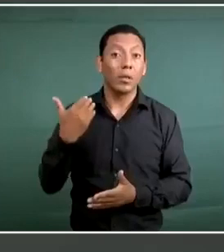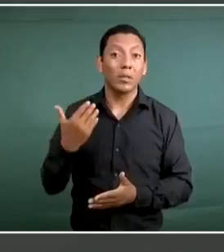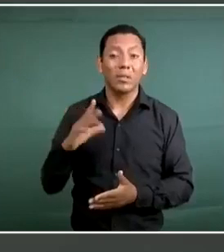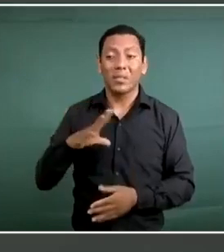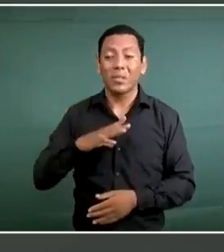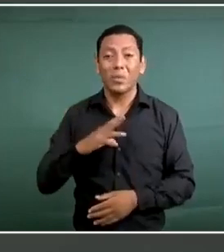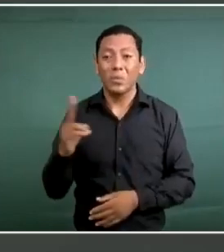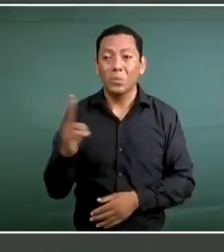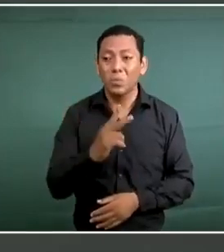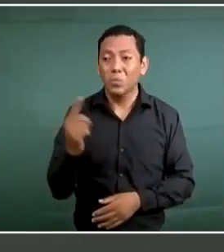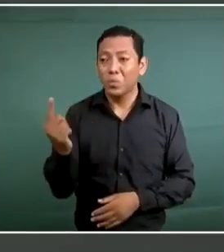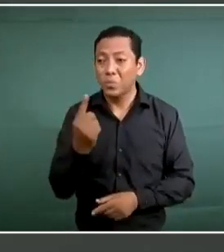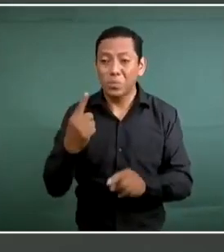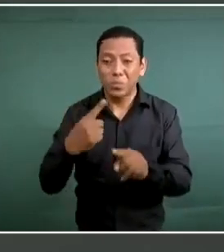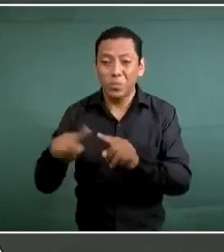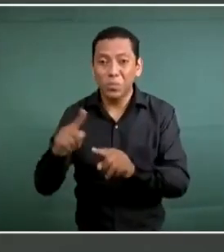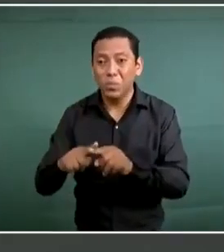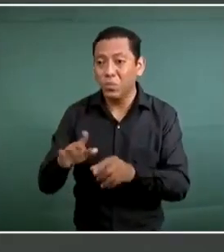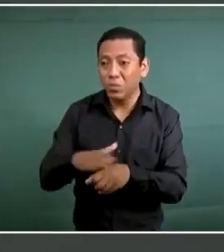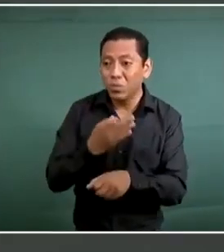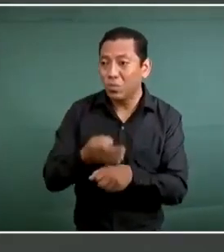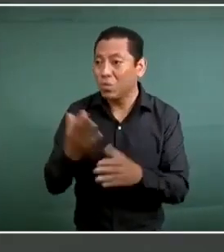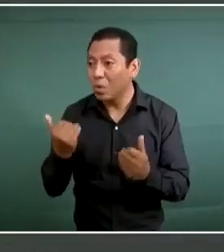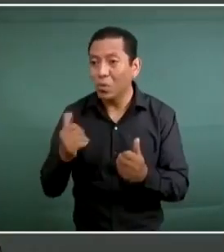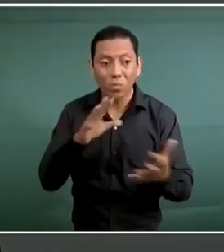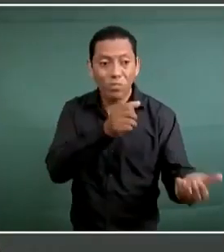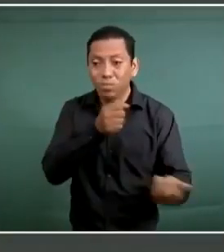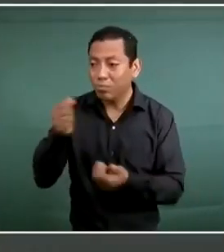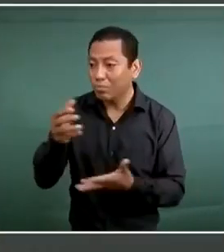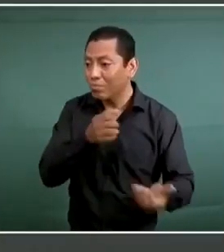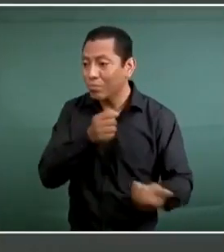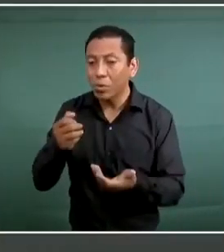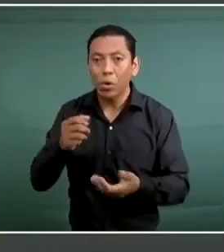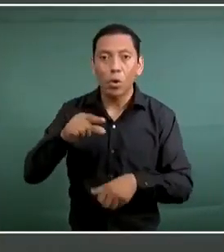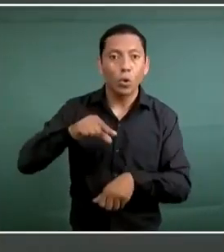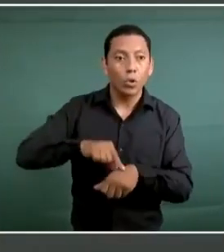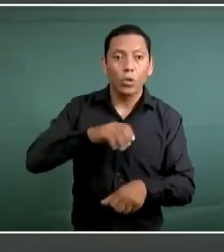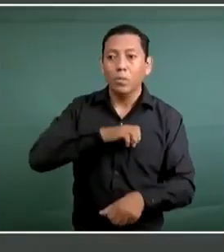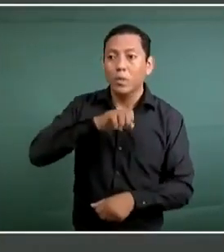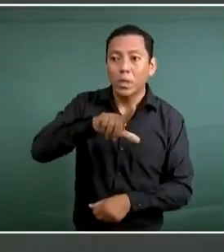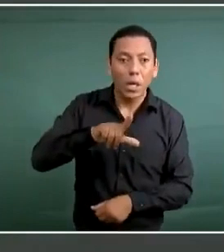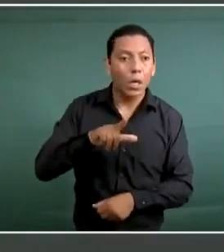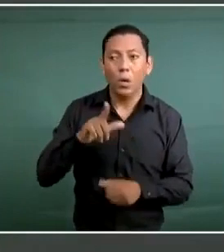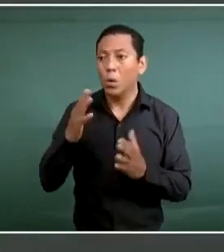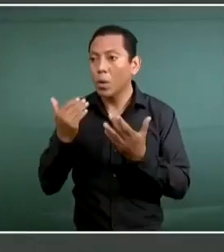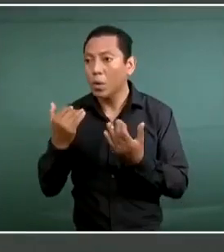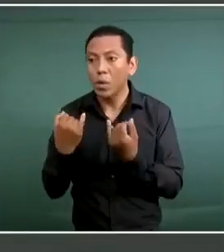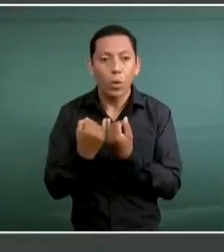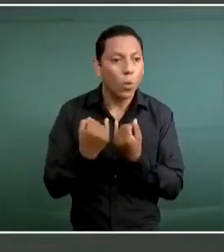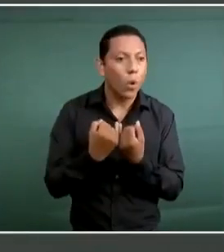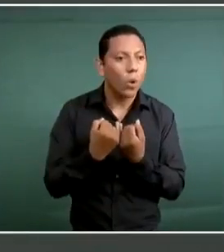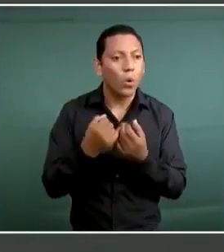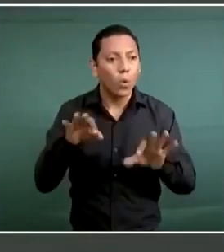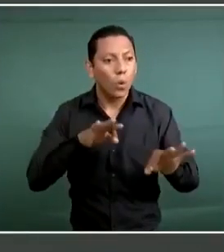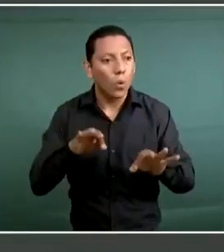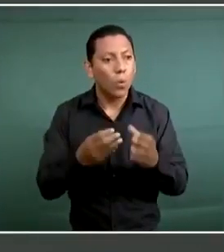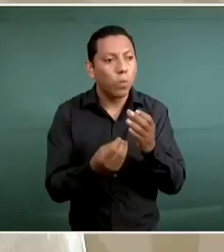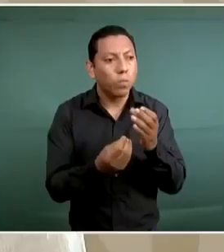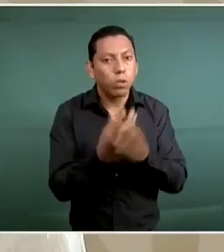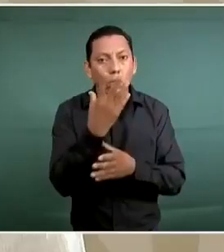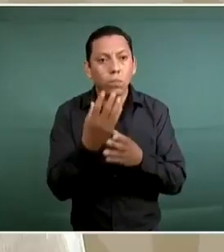suficientes, se adquirieron, no se tenían los especialistas, también se contrataron